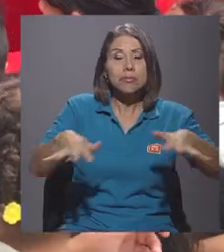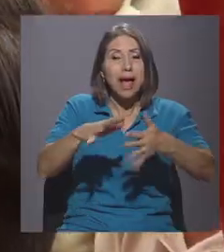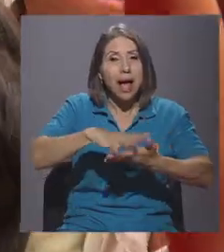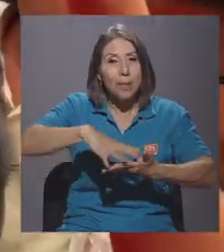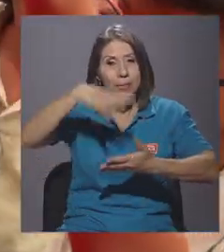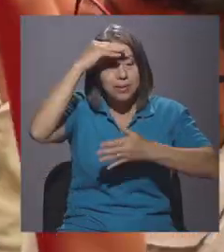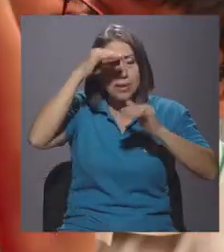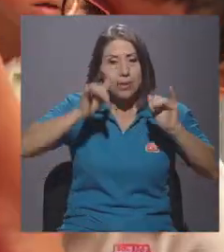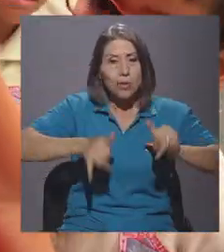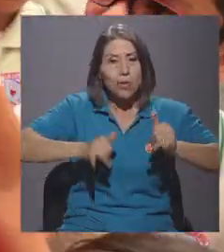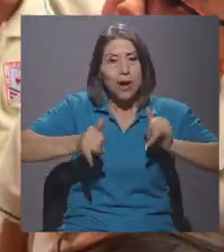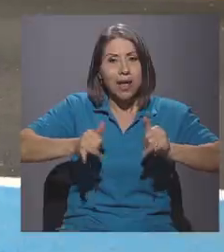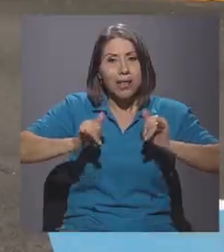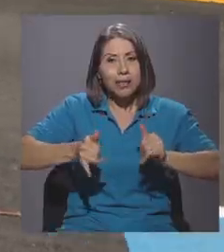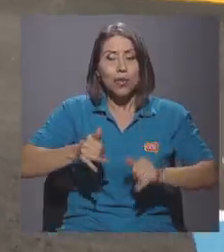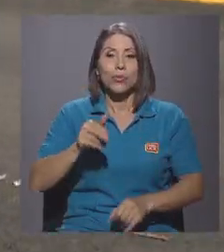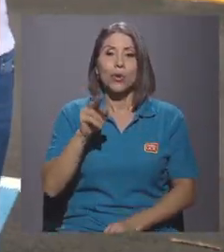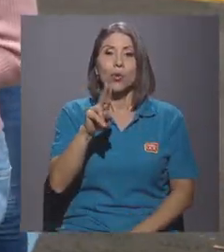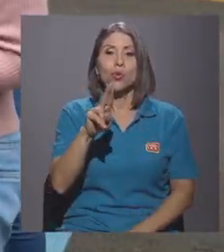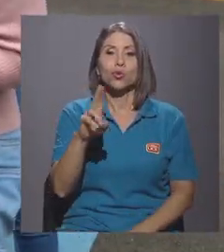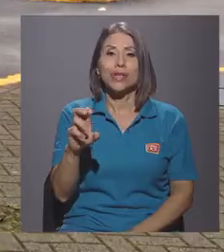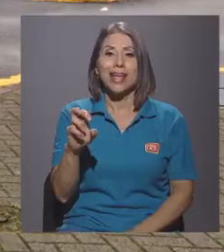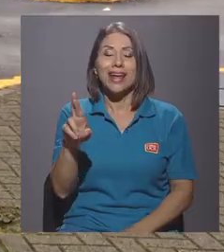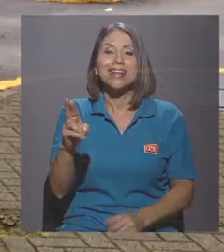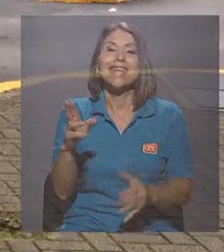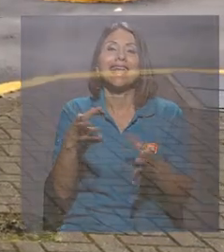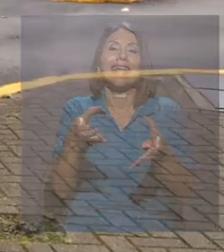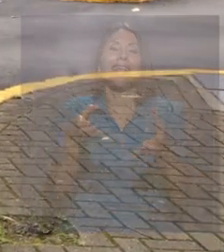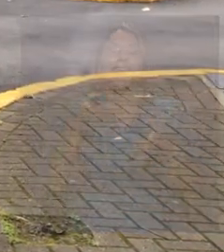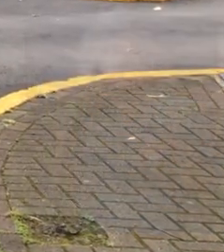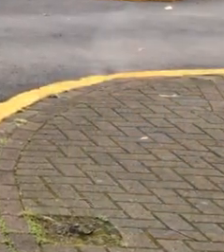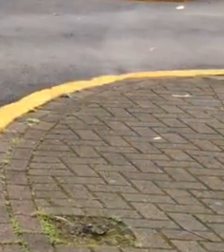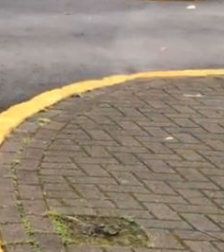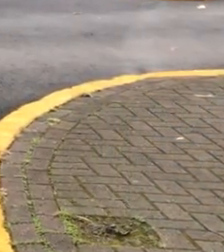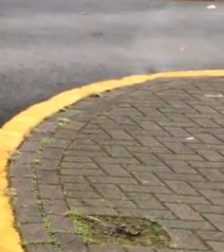UCR intenta desarrollar una cultura vial en nuestro país.